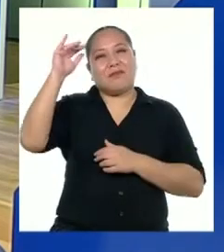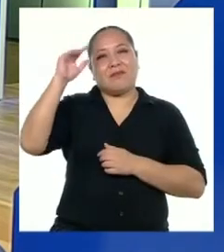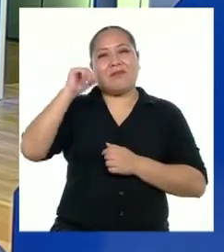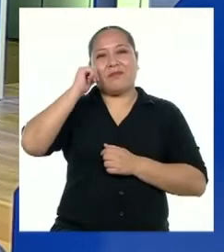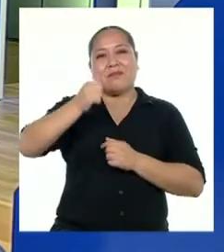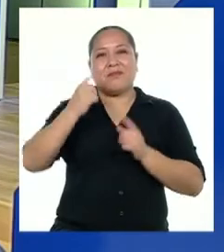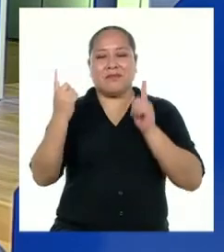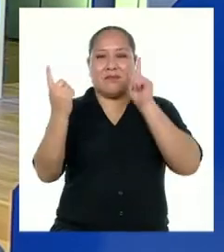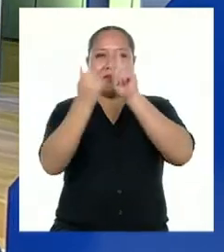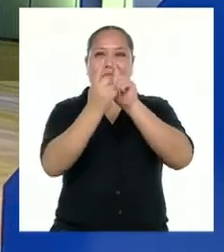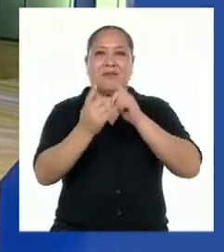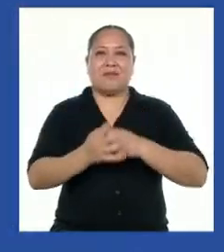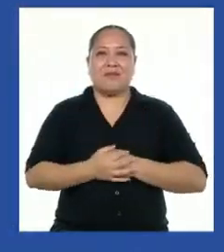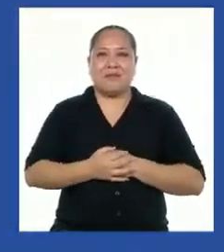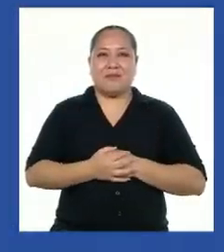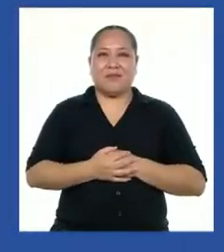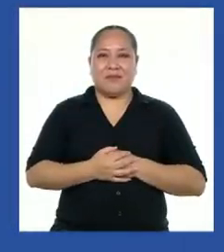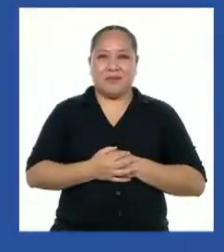mañana.